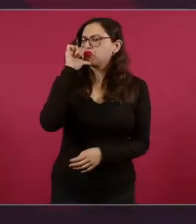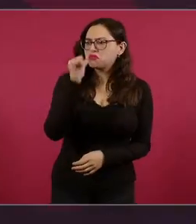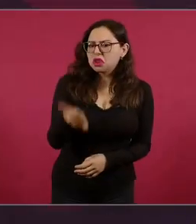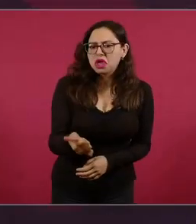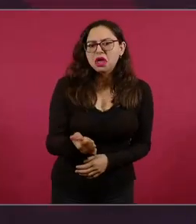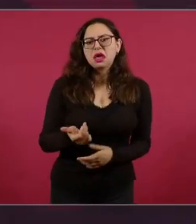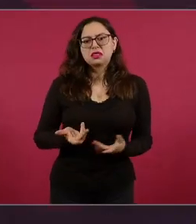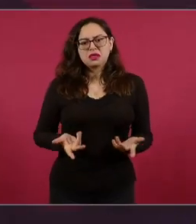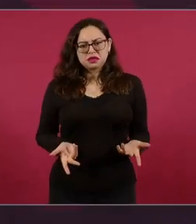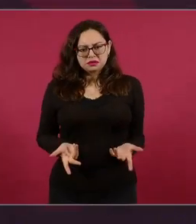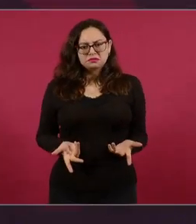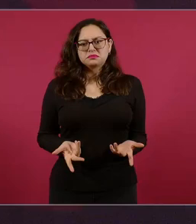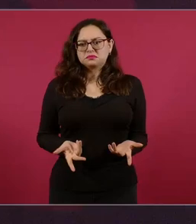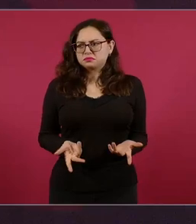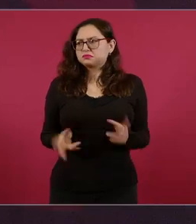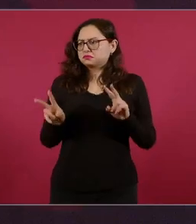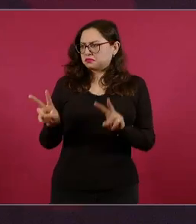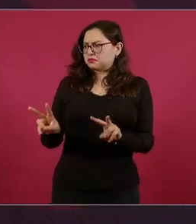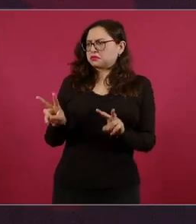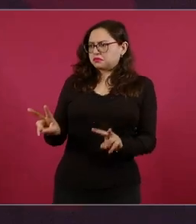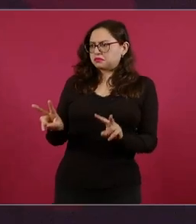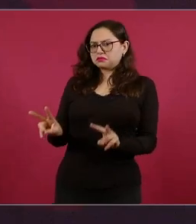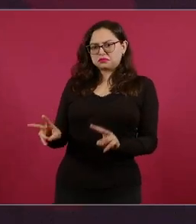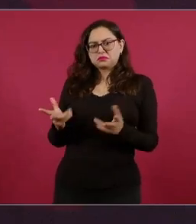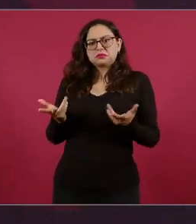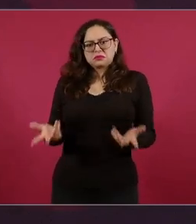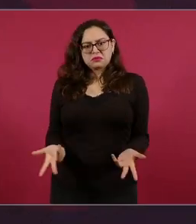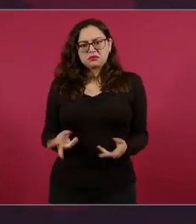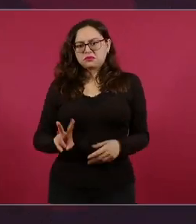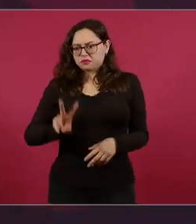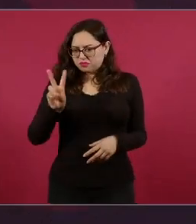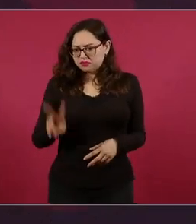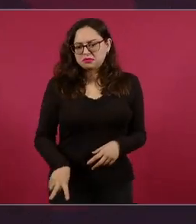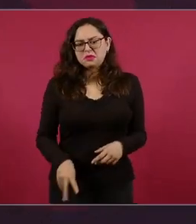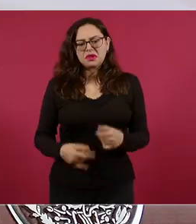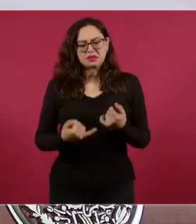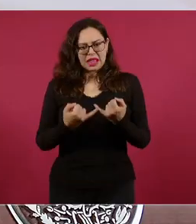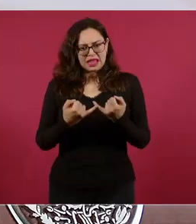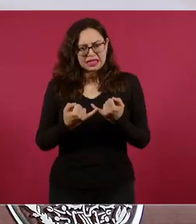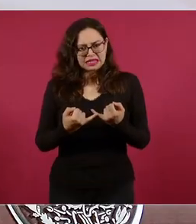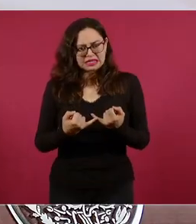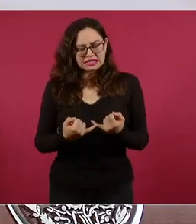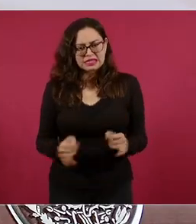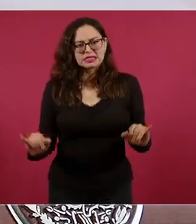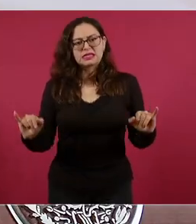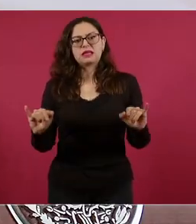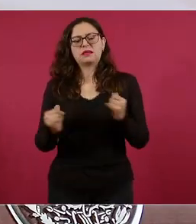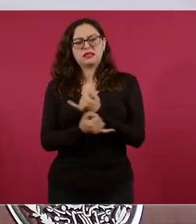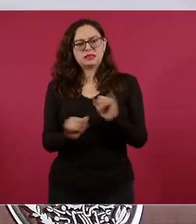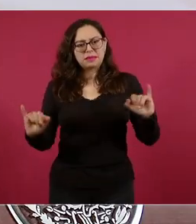que son independientes que buscan